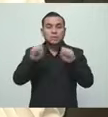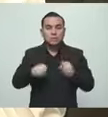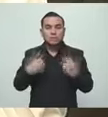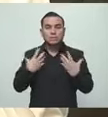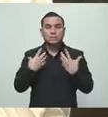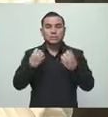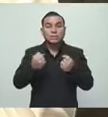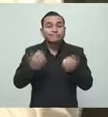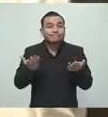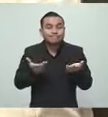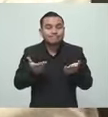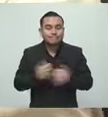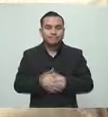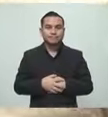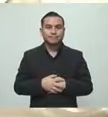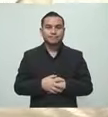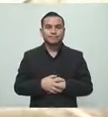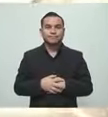de salud.